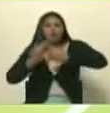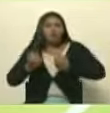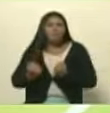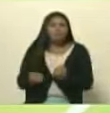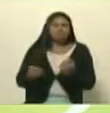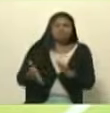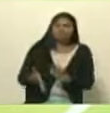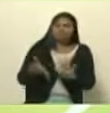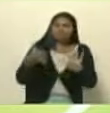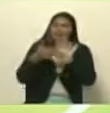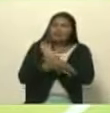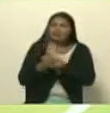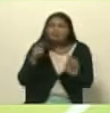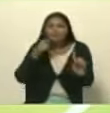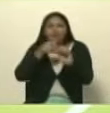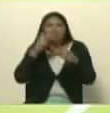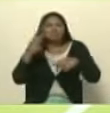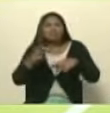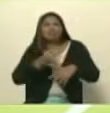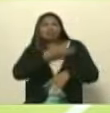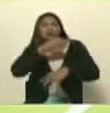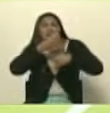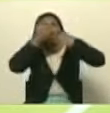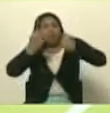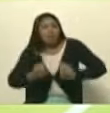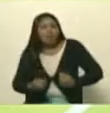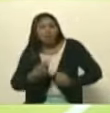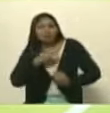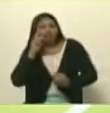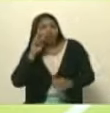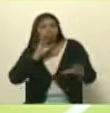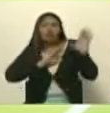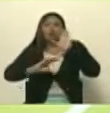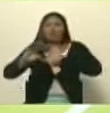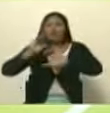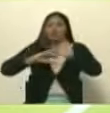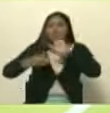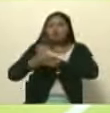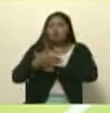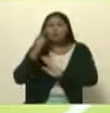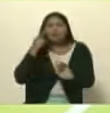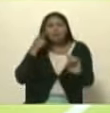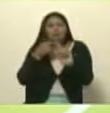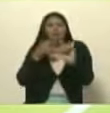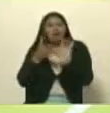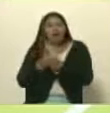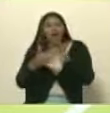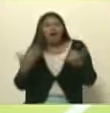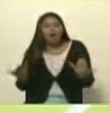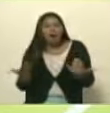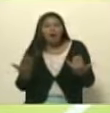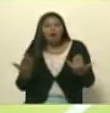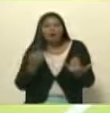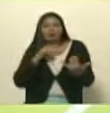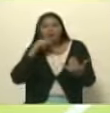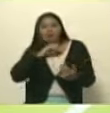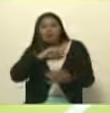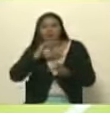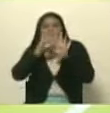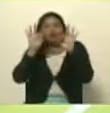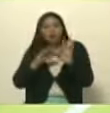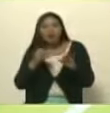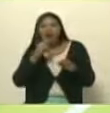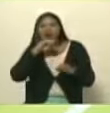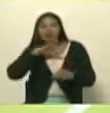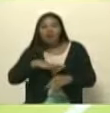revolucionar hacia el socialismo y ver una comunicación desde el punto de vista de este momento histórico que nos toca